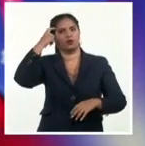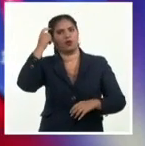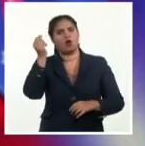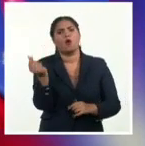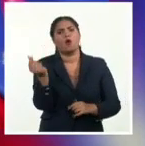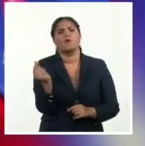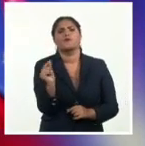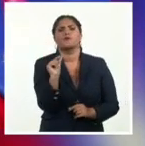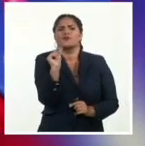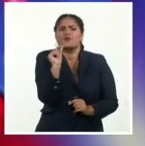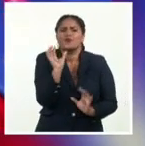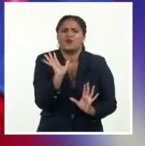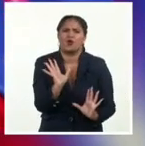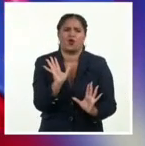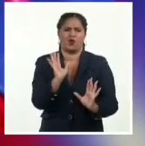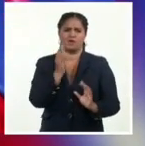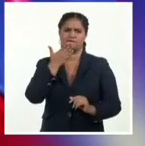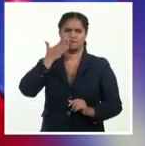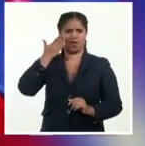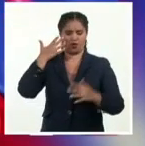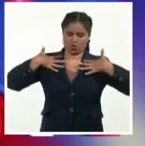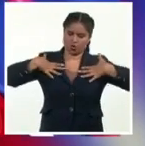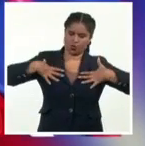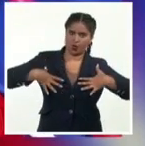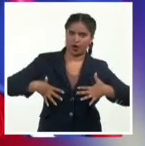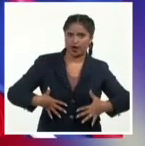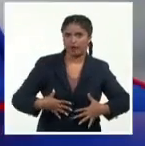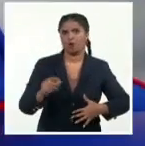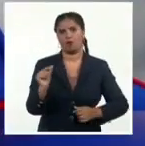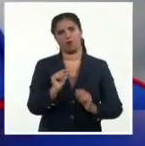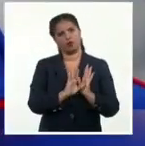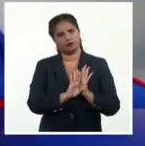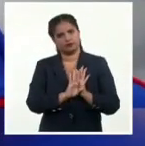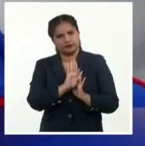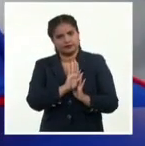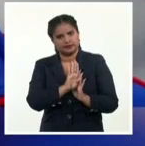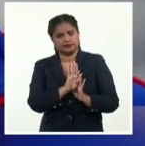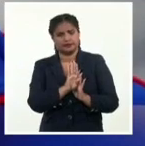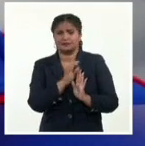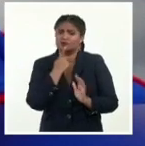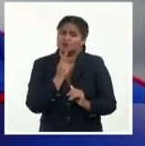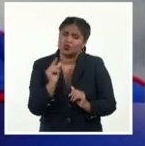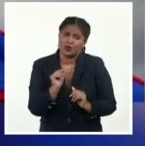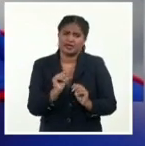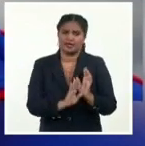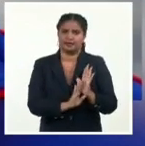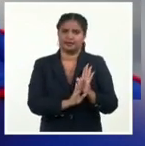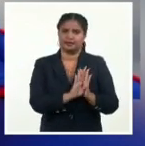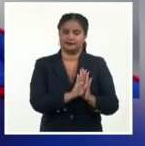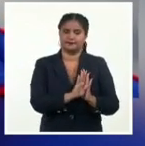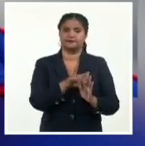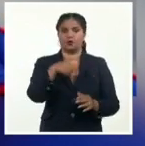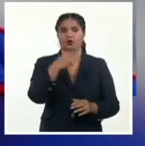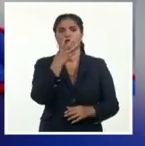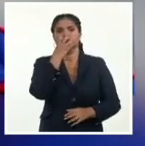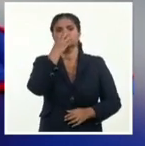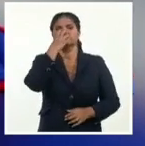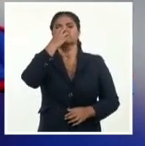de su nivel de vigilia. Eso ha permitido ya tenerlo en ventilación espontánea.